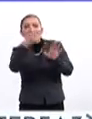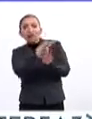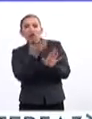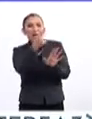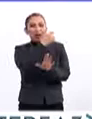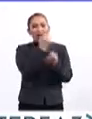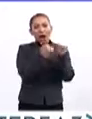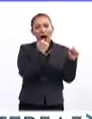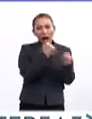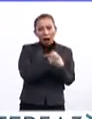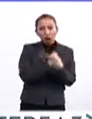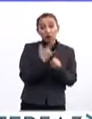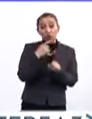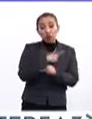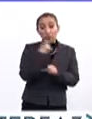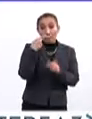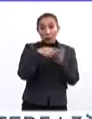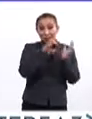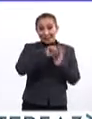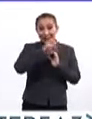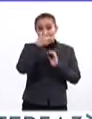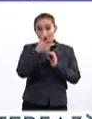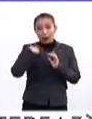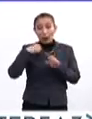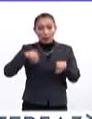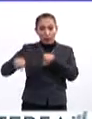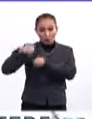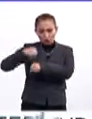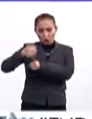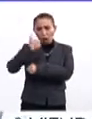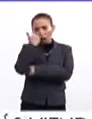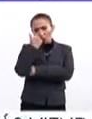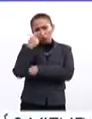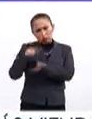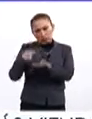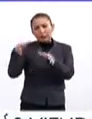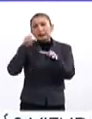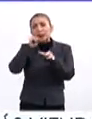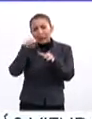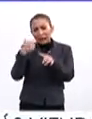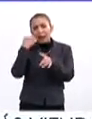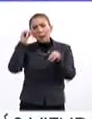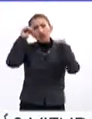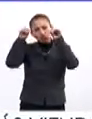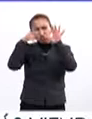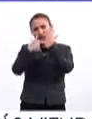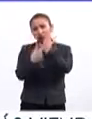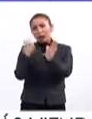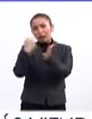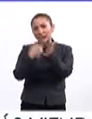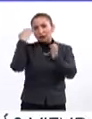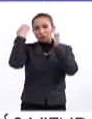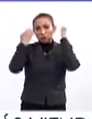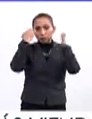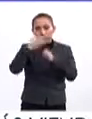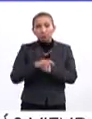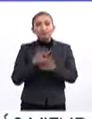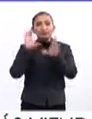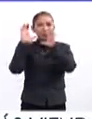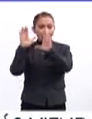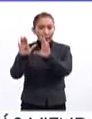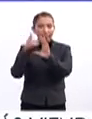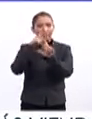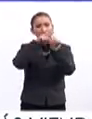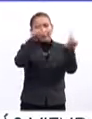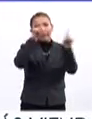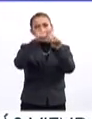fueron estos años, no solo el 68, no solo el movimiento, que es lo que también tratamos de representar en esta exposición. Este,